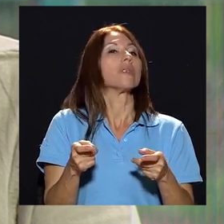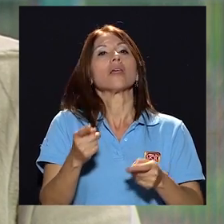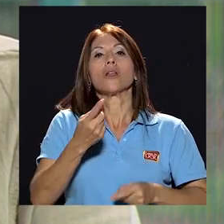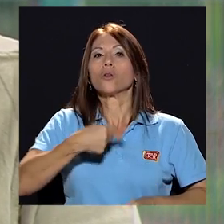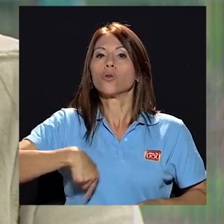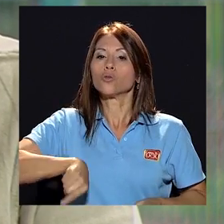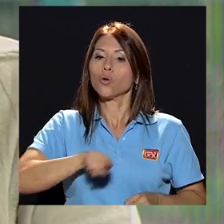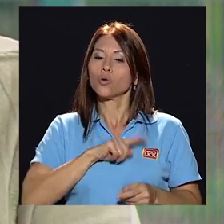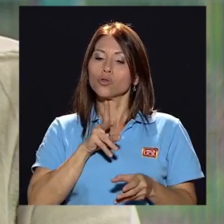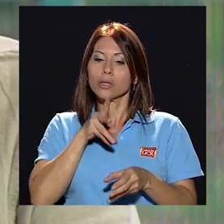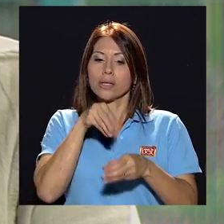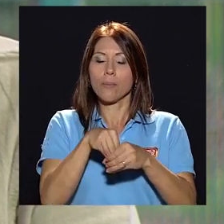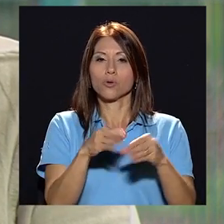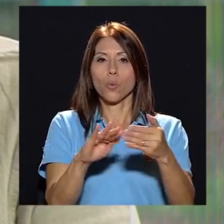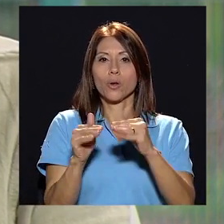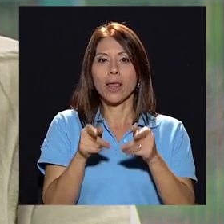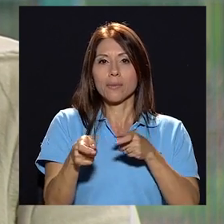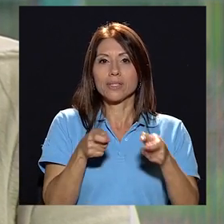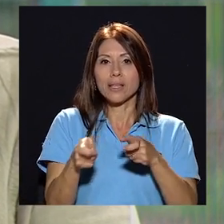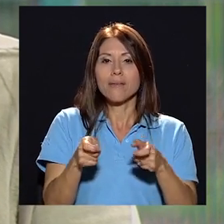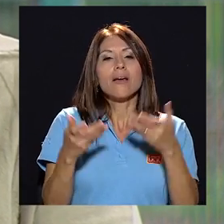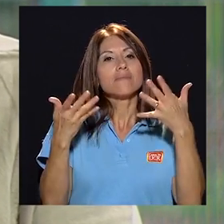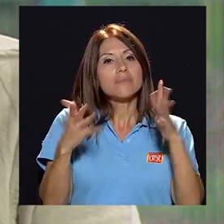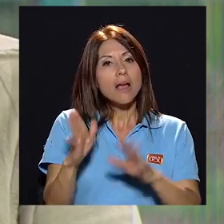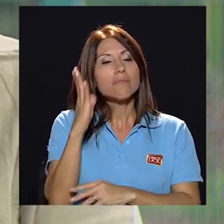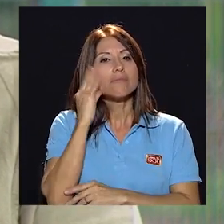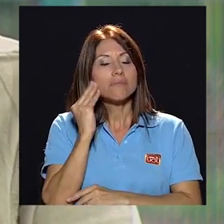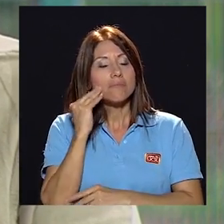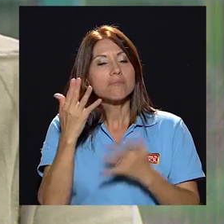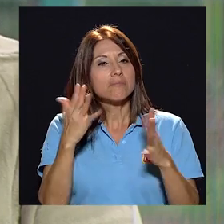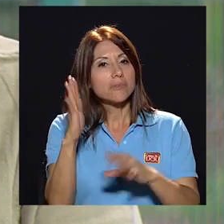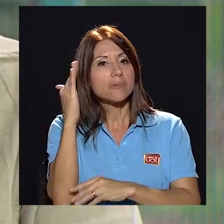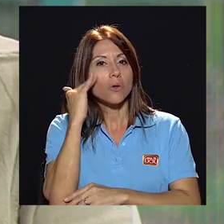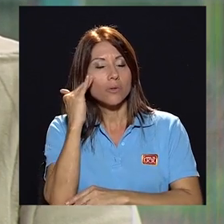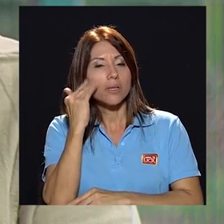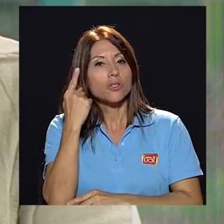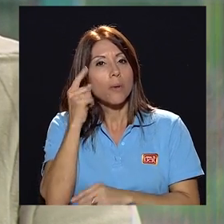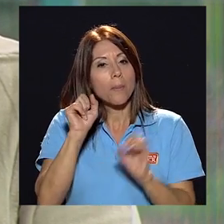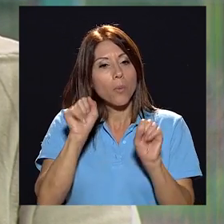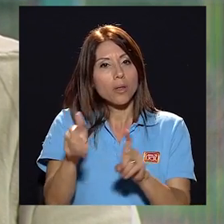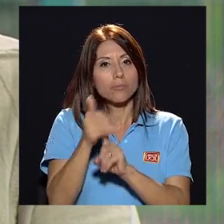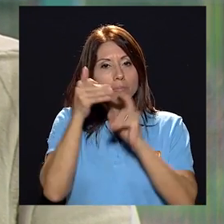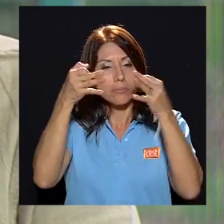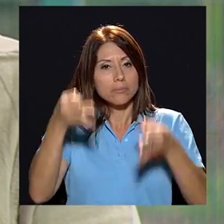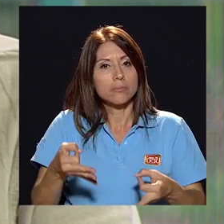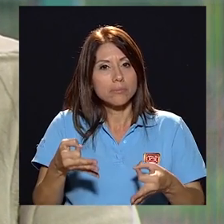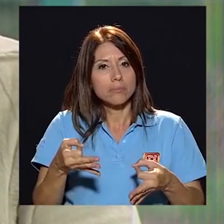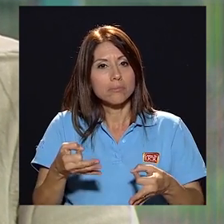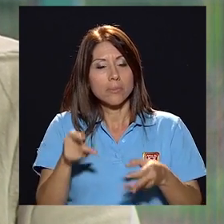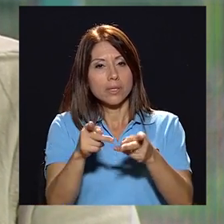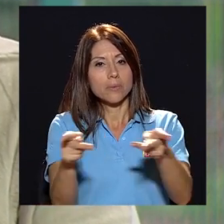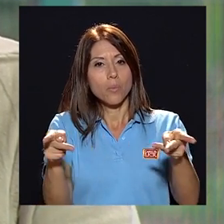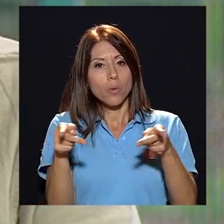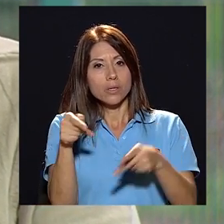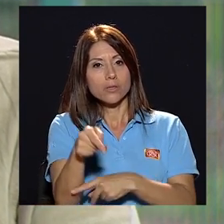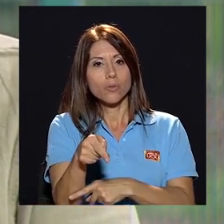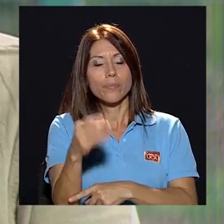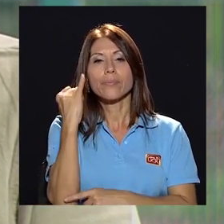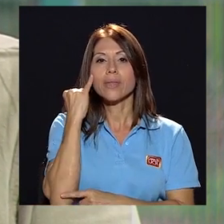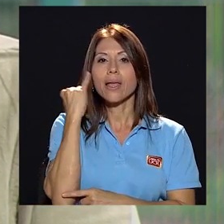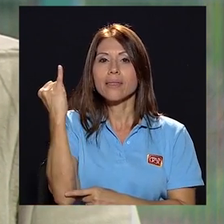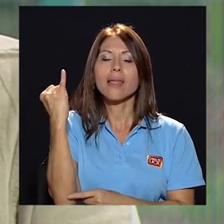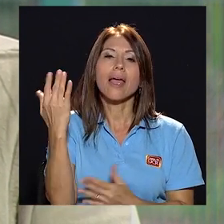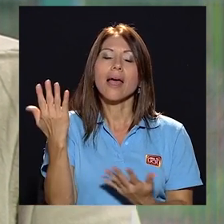los que estamos en la comunidad administrativa tenemos experiencia y conocimientos para poder también tomar decisiones sobre ese puesto